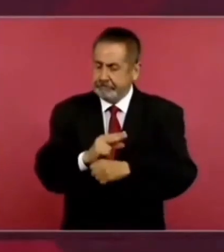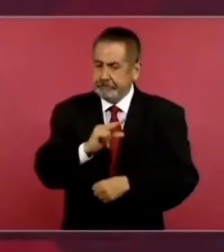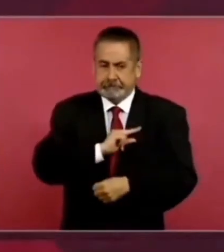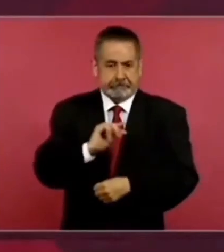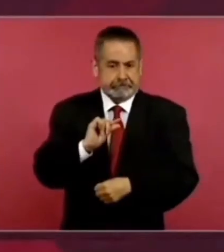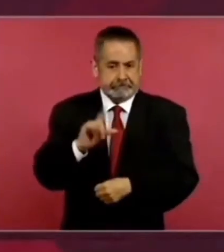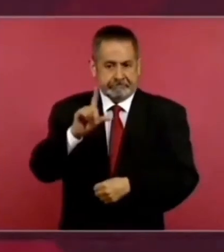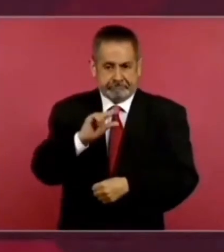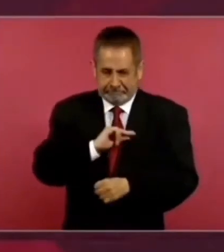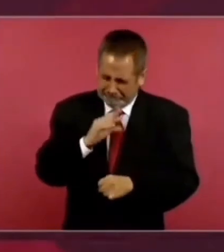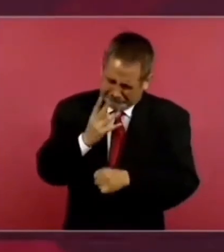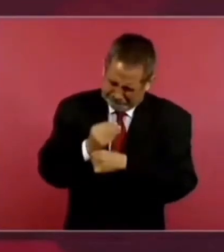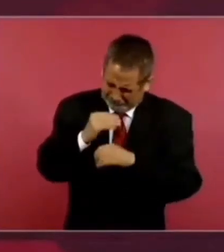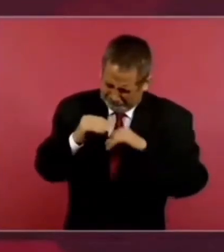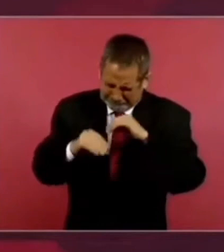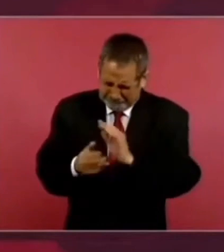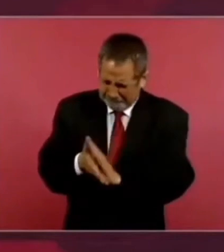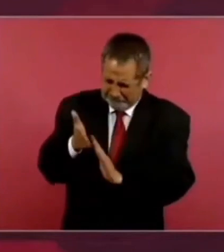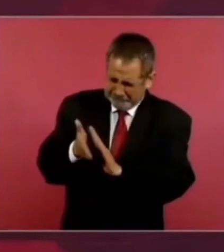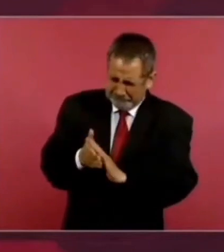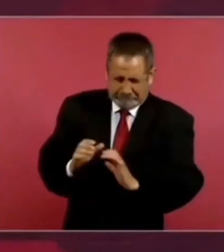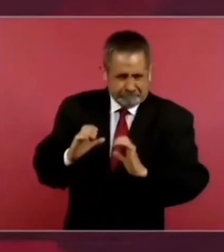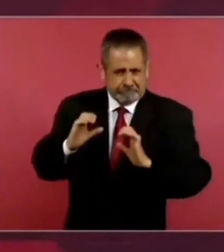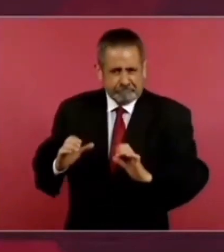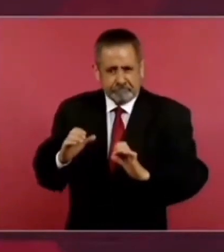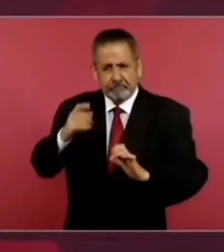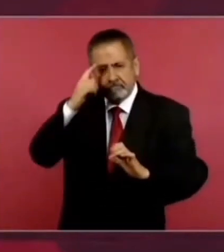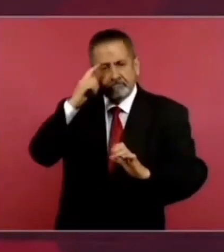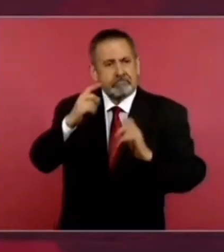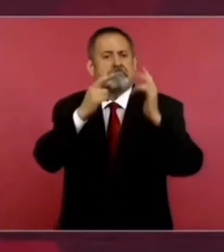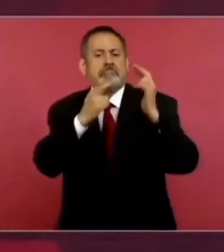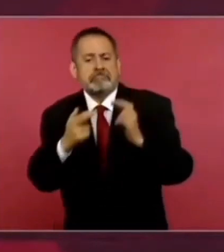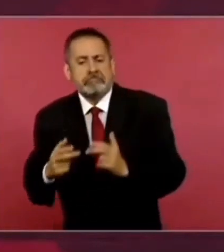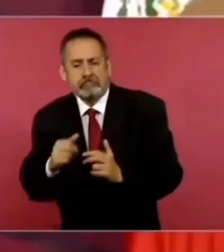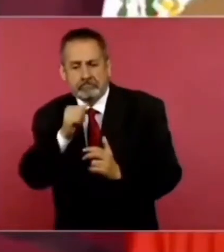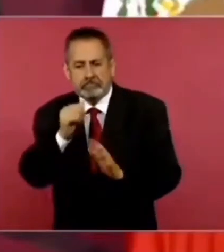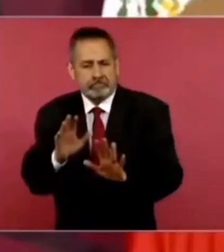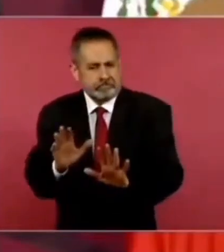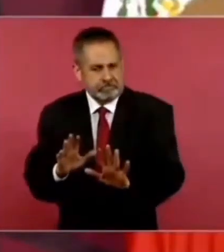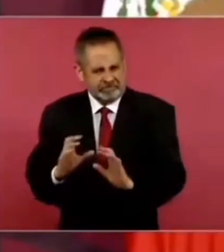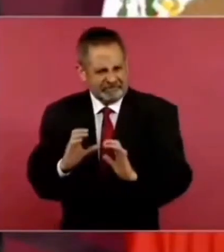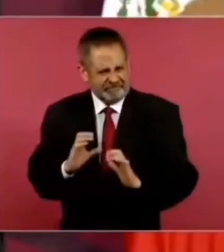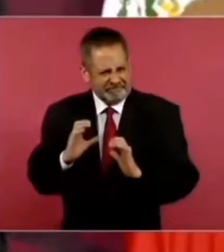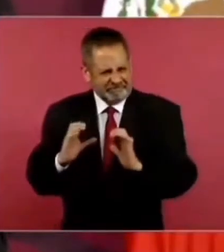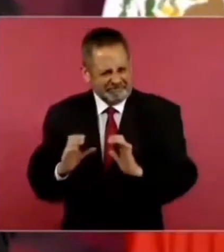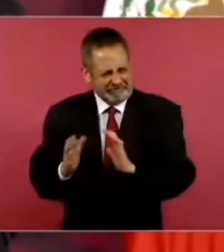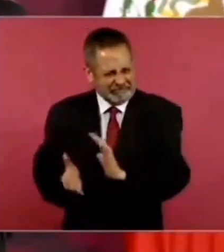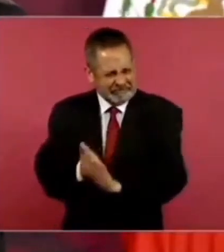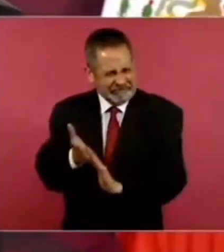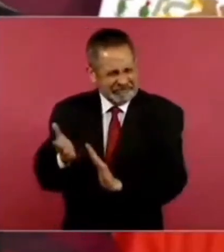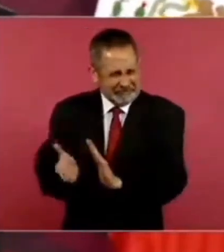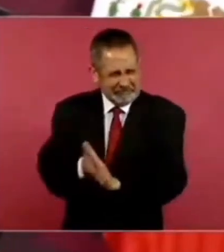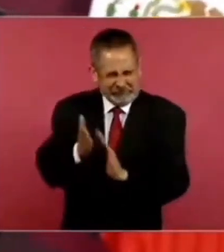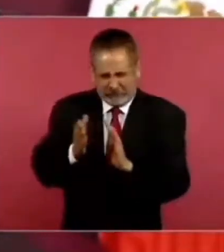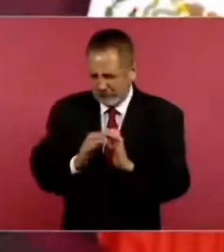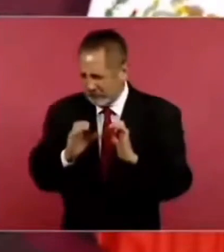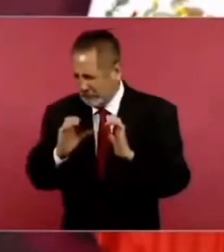para evitar derrumbes. Entonces, pero ya